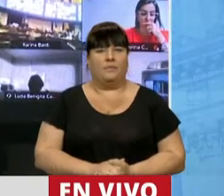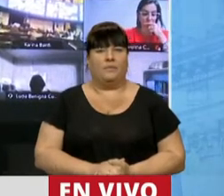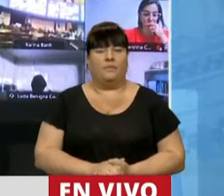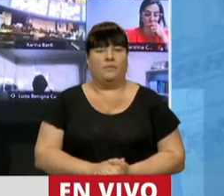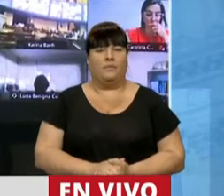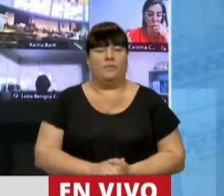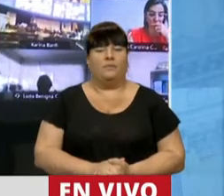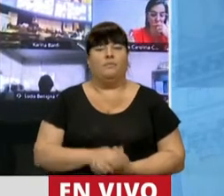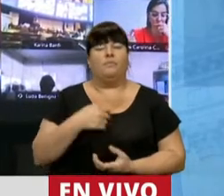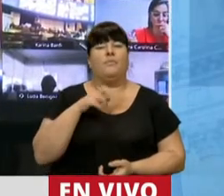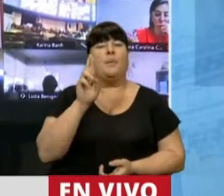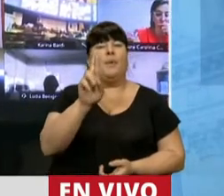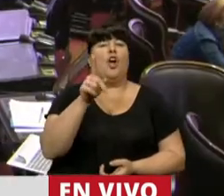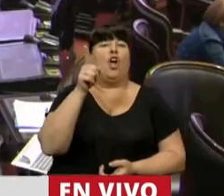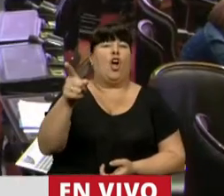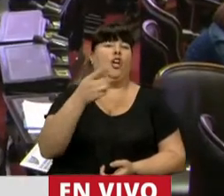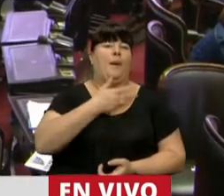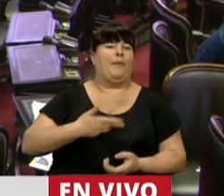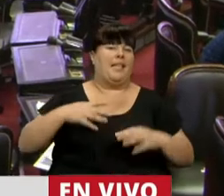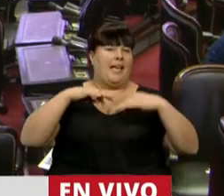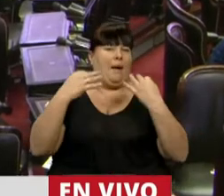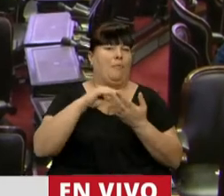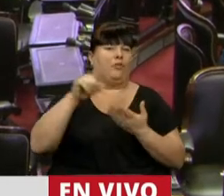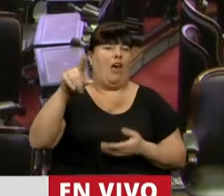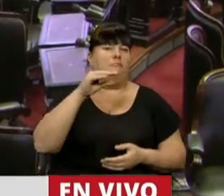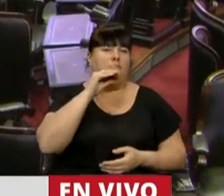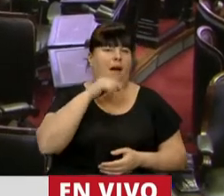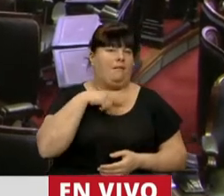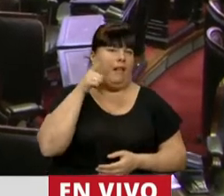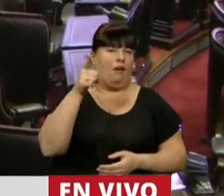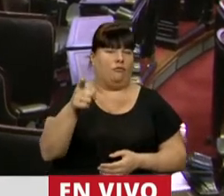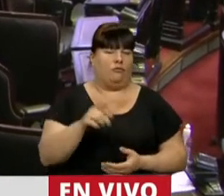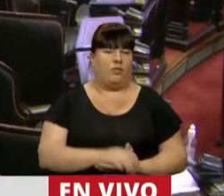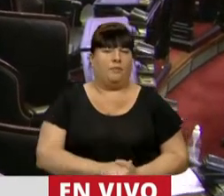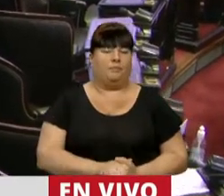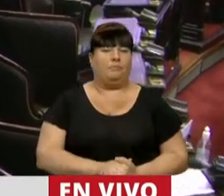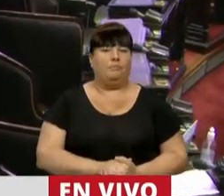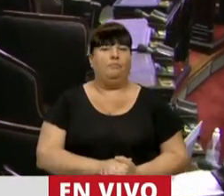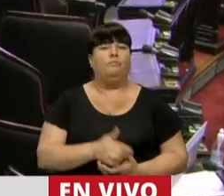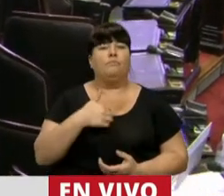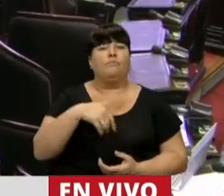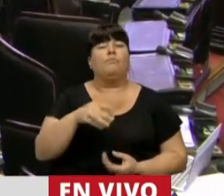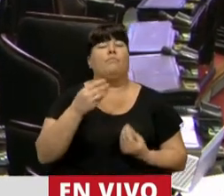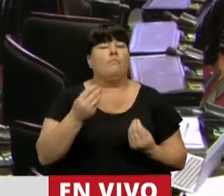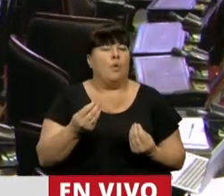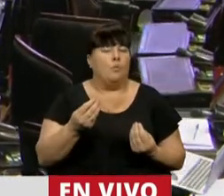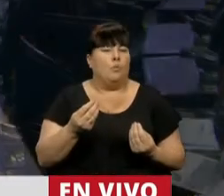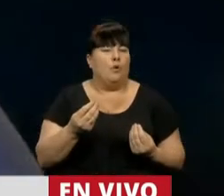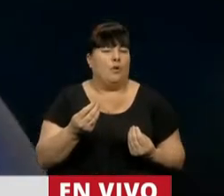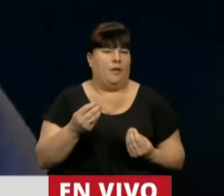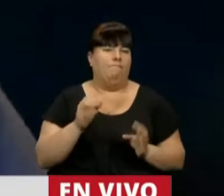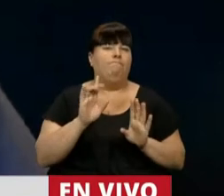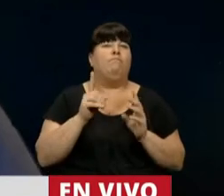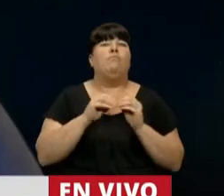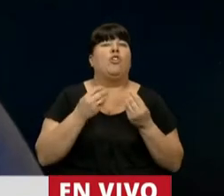Esta cuestión de privilegio contra el Presidente de la Cámara, el diputado Sergio Massa. Y lo voy a hacer en función o